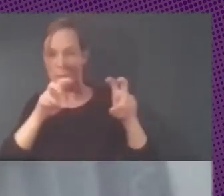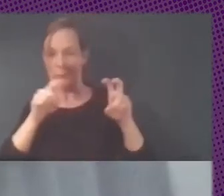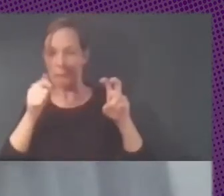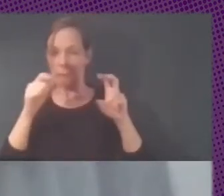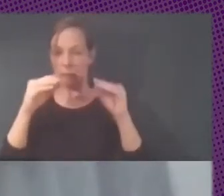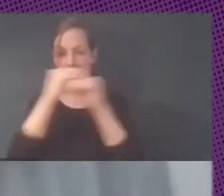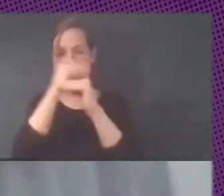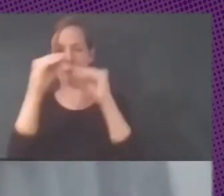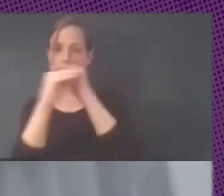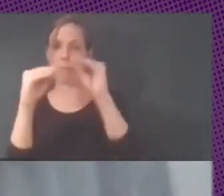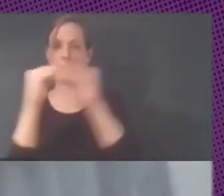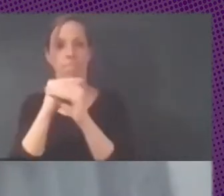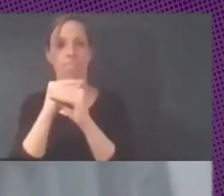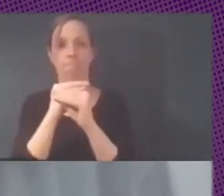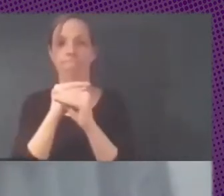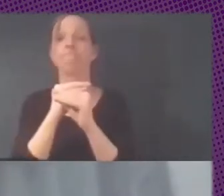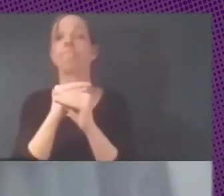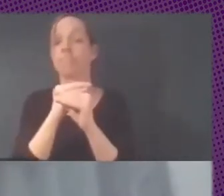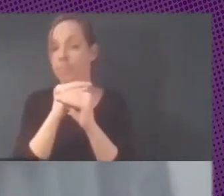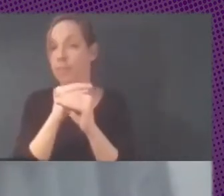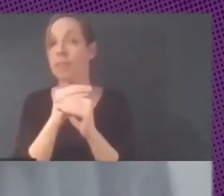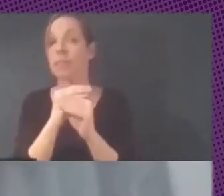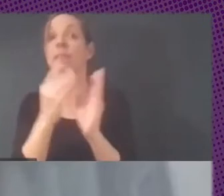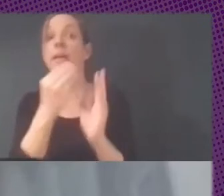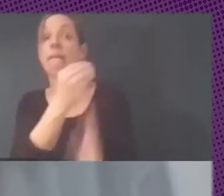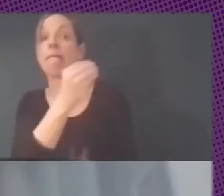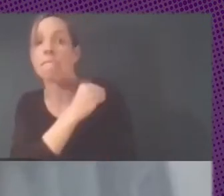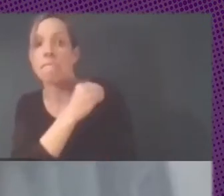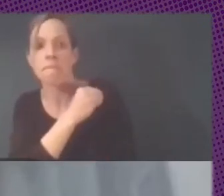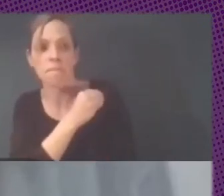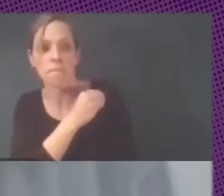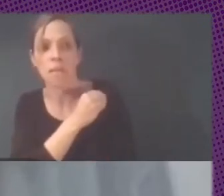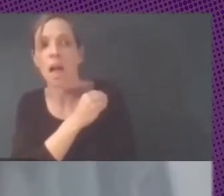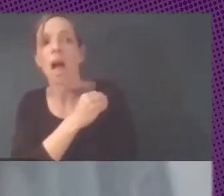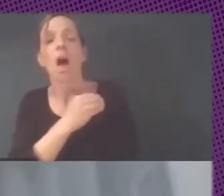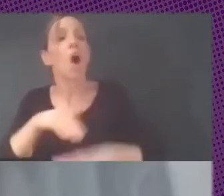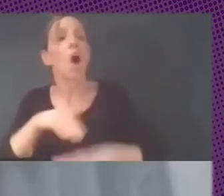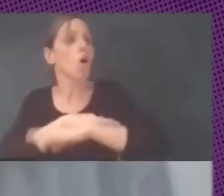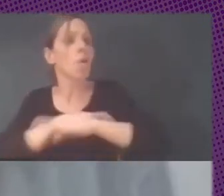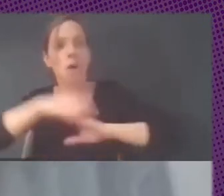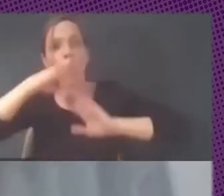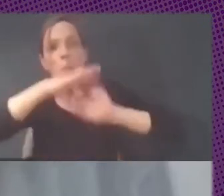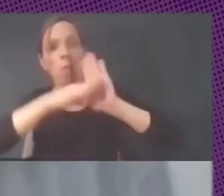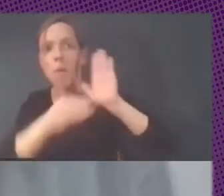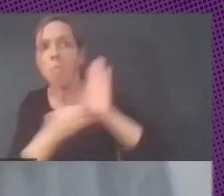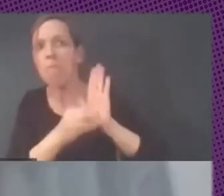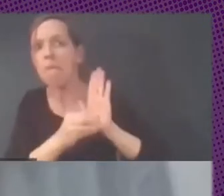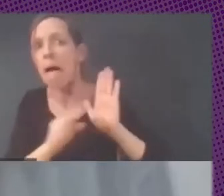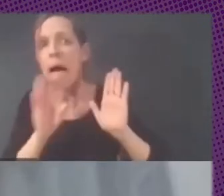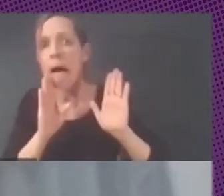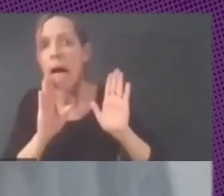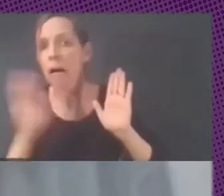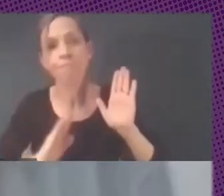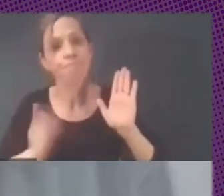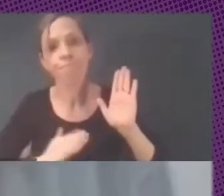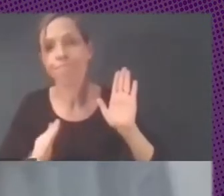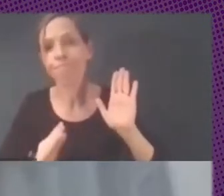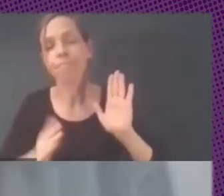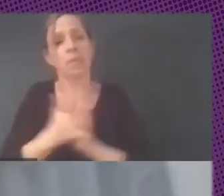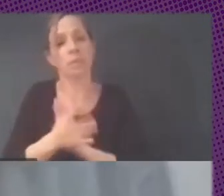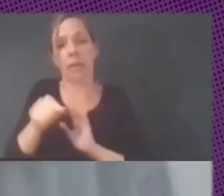Y, básicamente, lo que me dijeron fue, no está en el programa de gobierno, no lo vamos a tocar. Bueno, entonces,